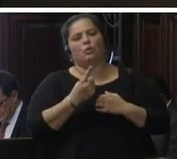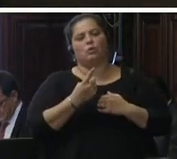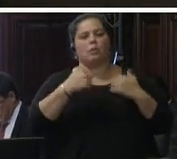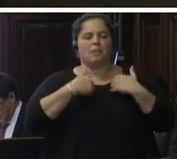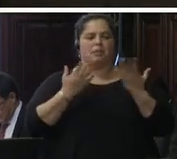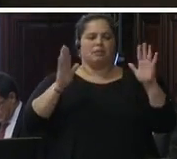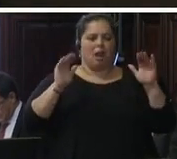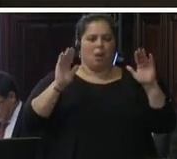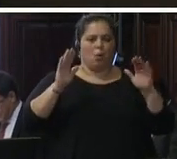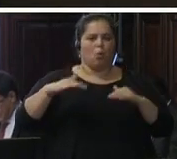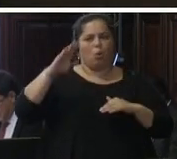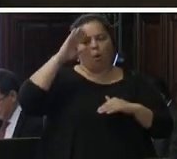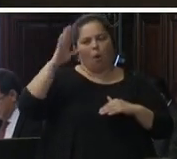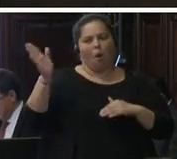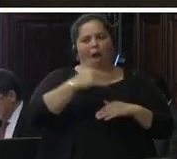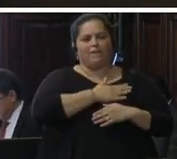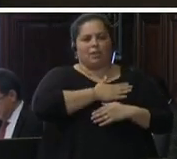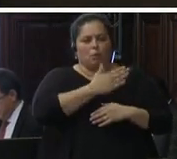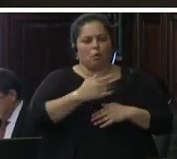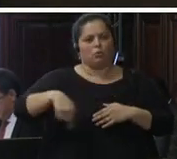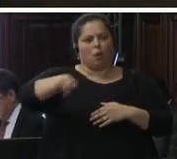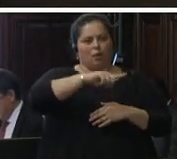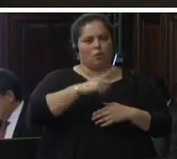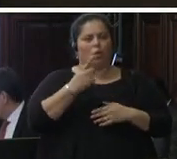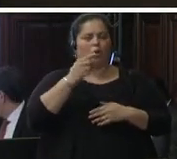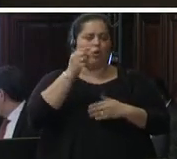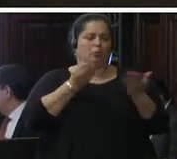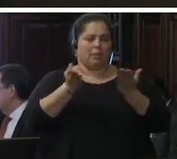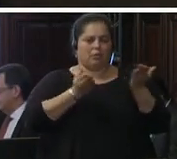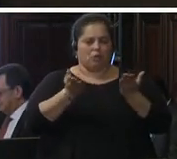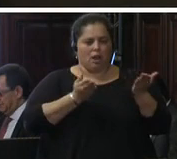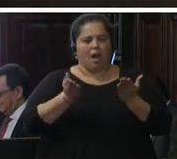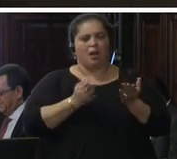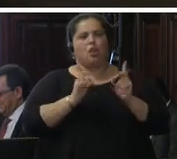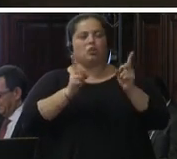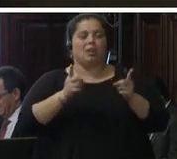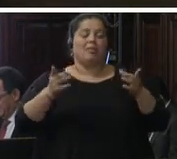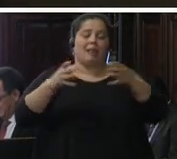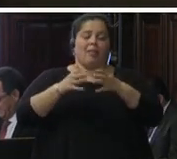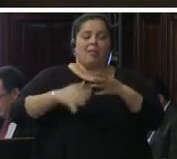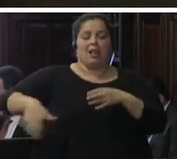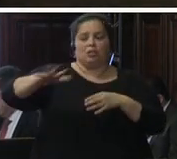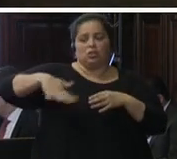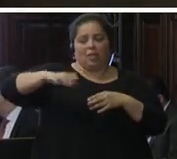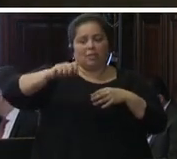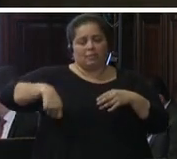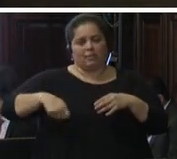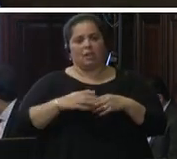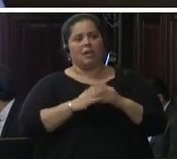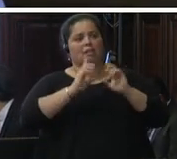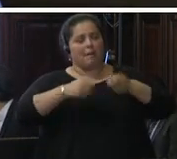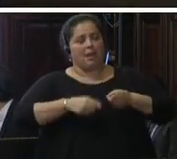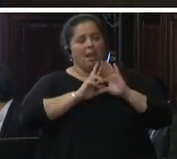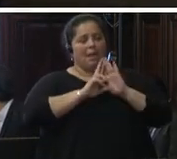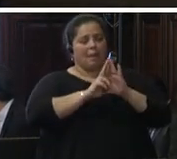saludo afectuoso a los peticionarios representantes de la sociedad civil y a la